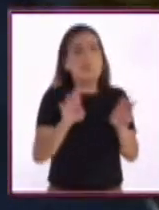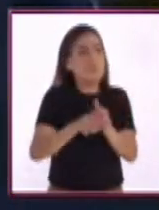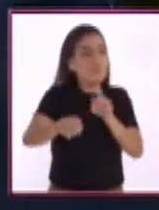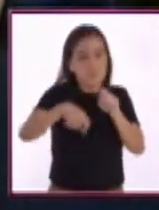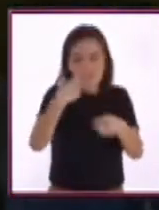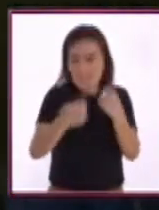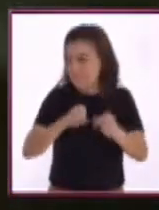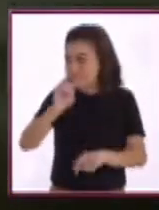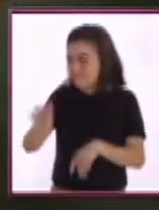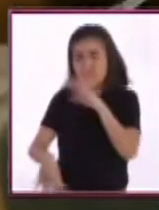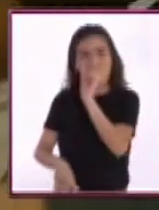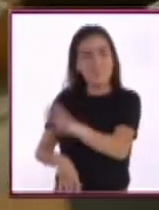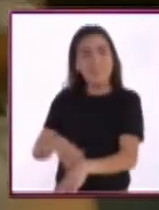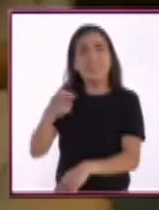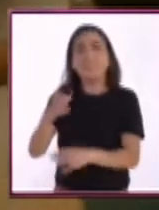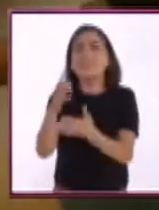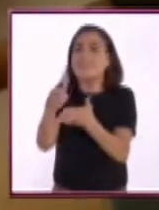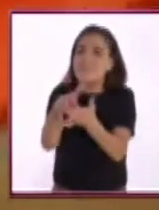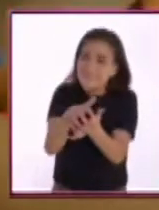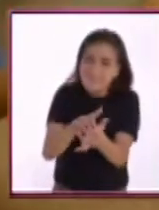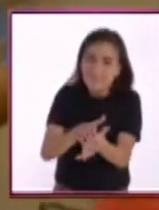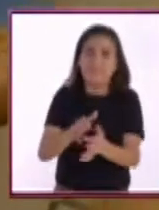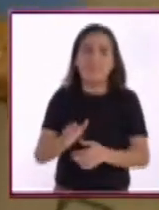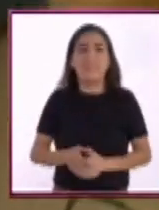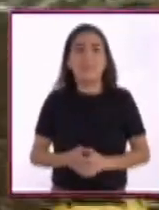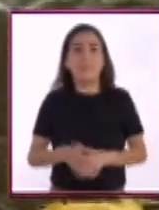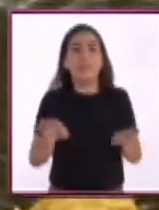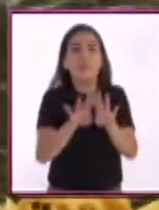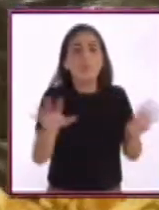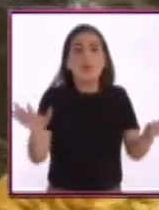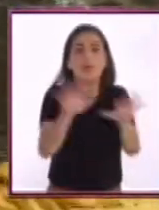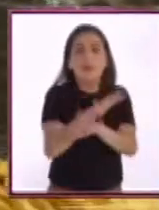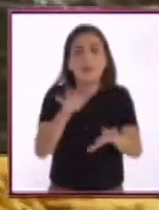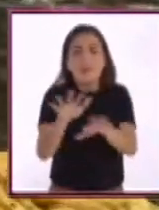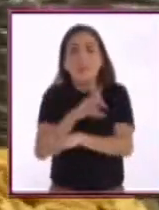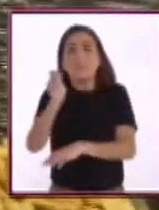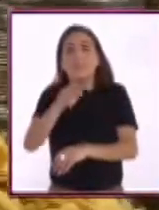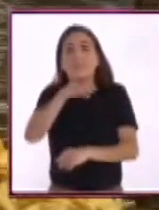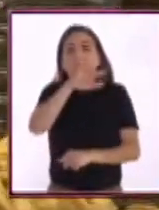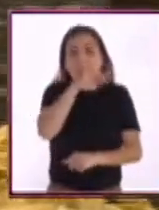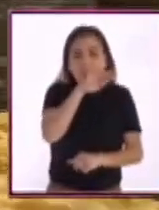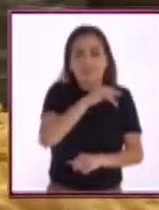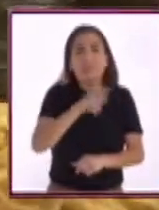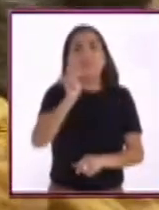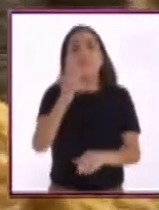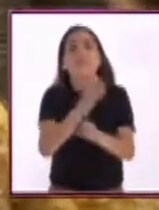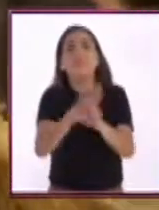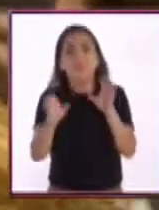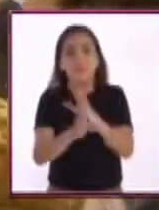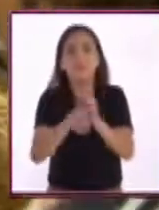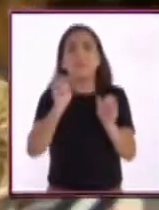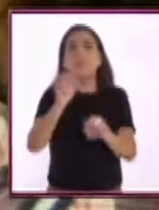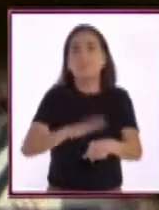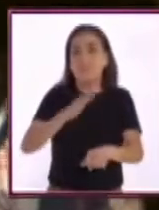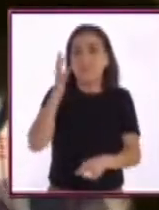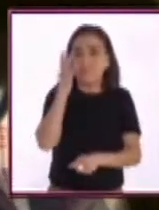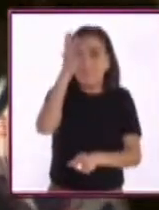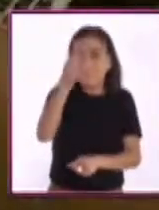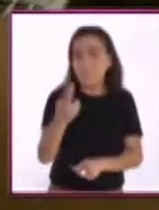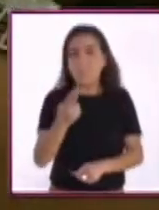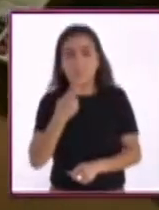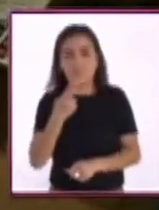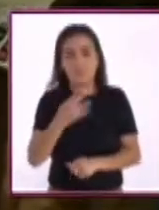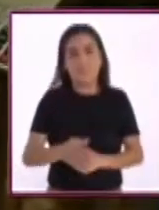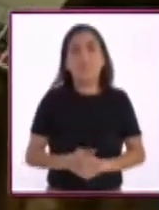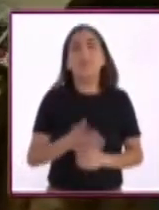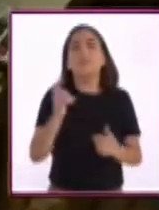desechar todo el plástico, utilizar el menos plástico posible, cambiar todo lo que sea desechable por cosas que sean más